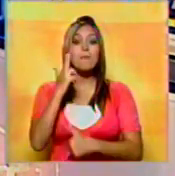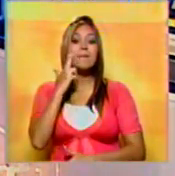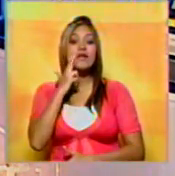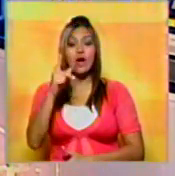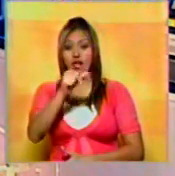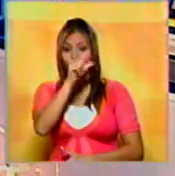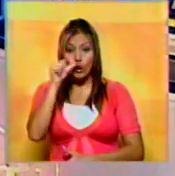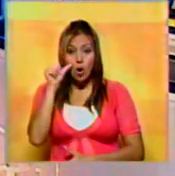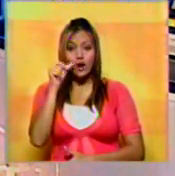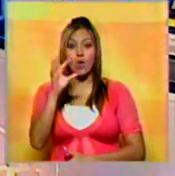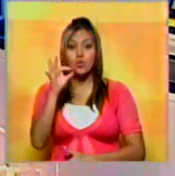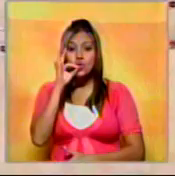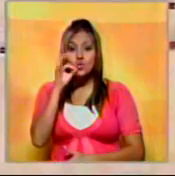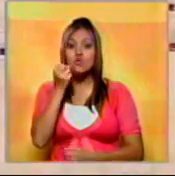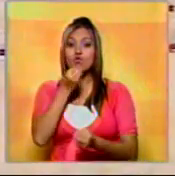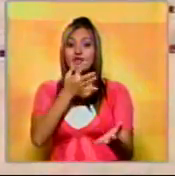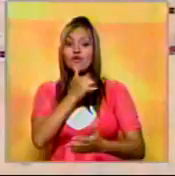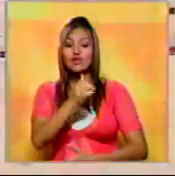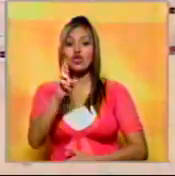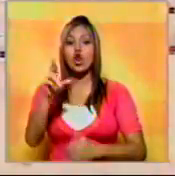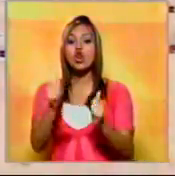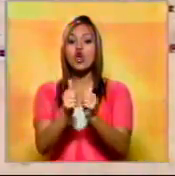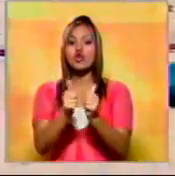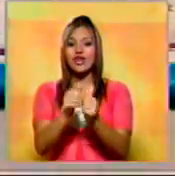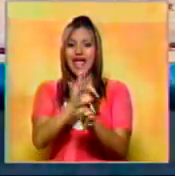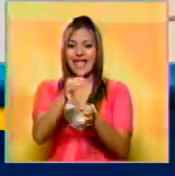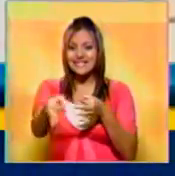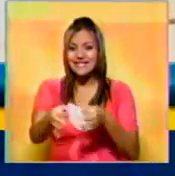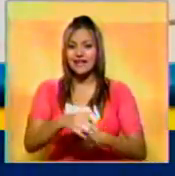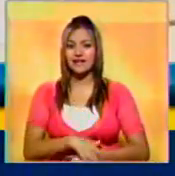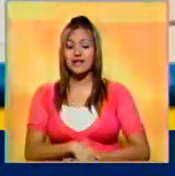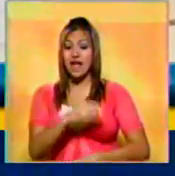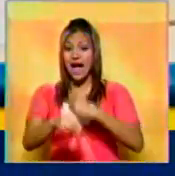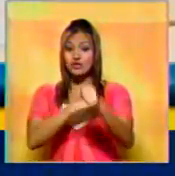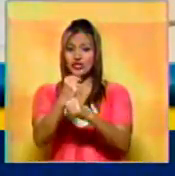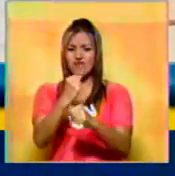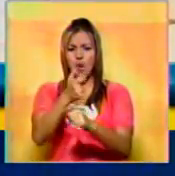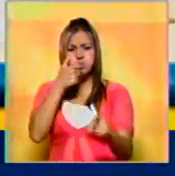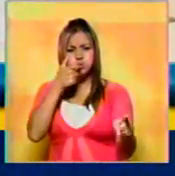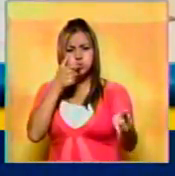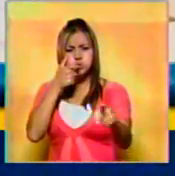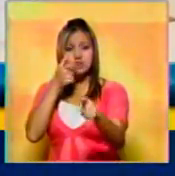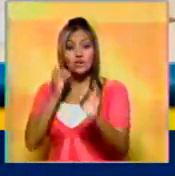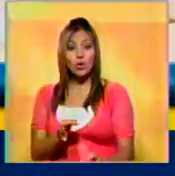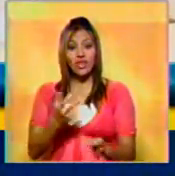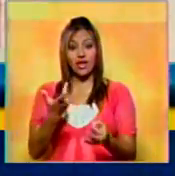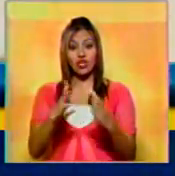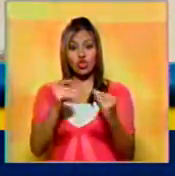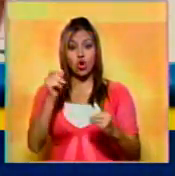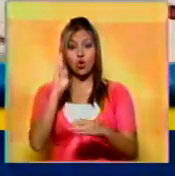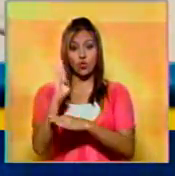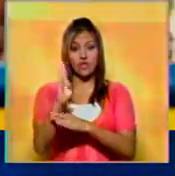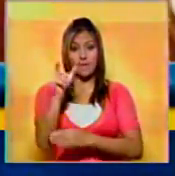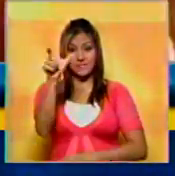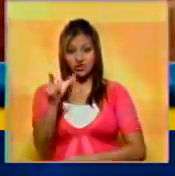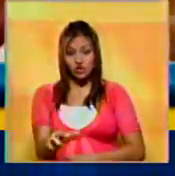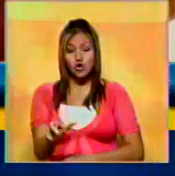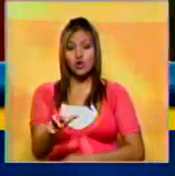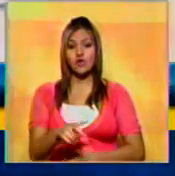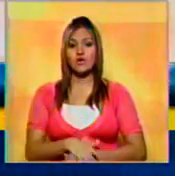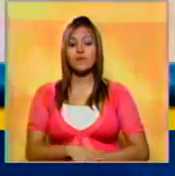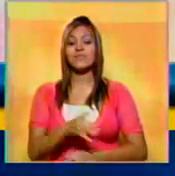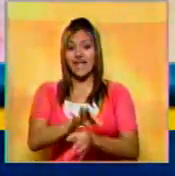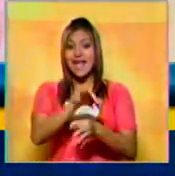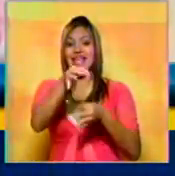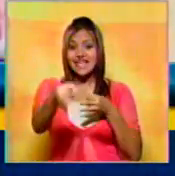archipiélago Los Roques. La operación se realizó durante labores de patrullaje de seguridad ciudadana en las inmediaciones de las